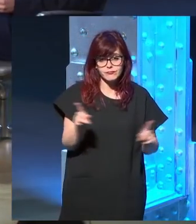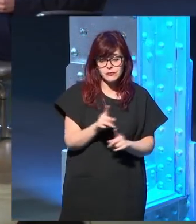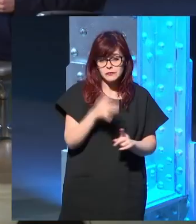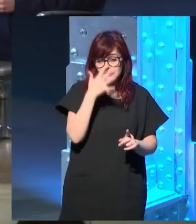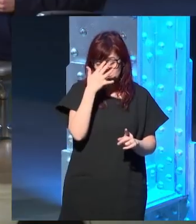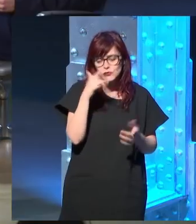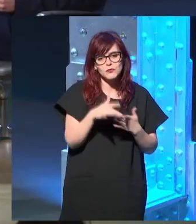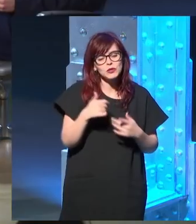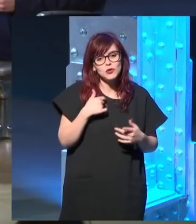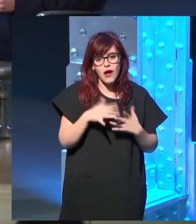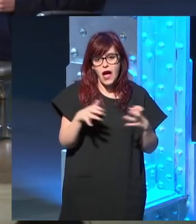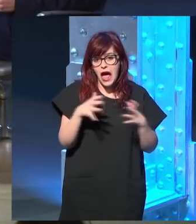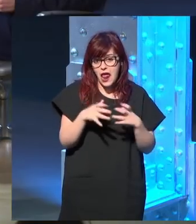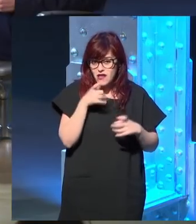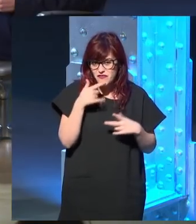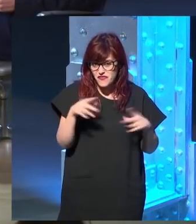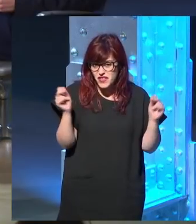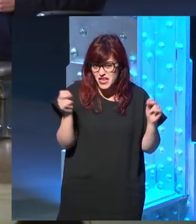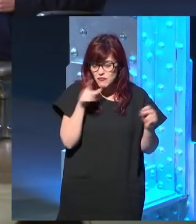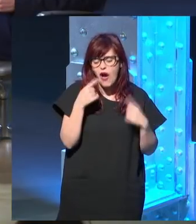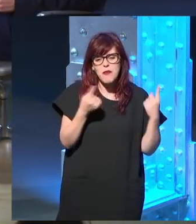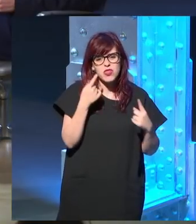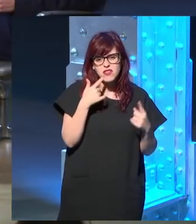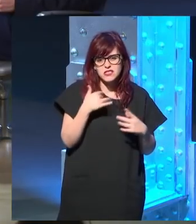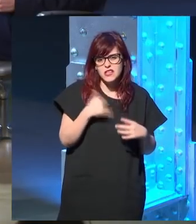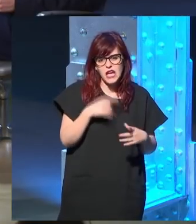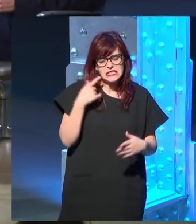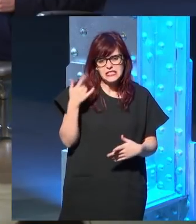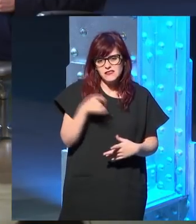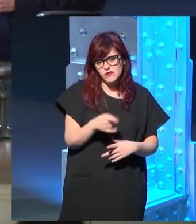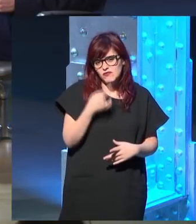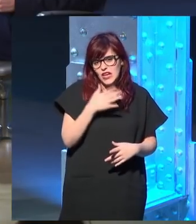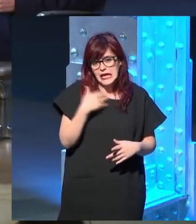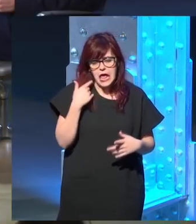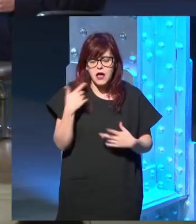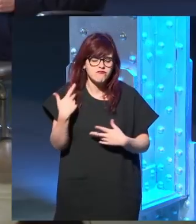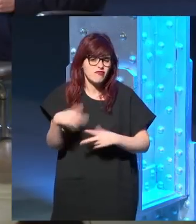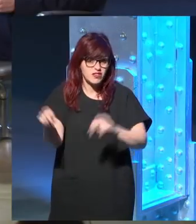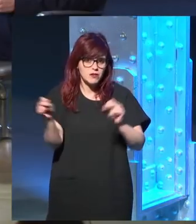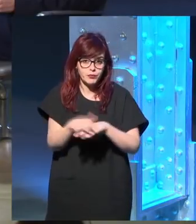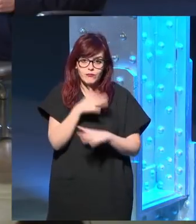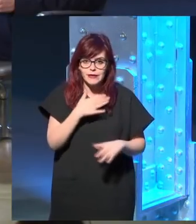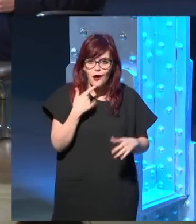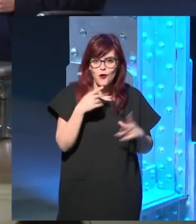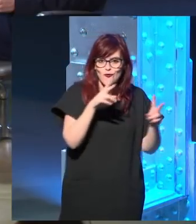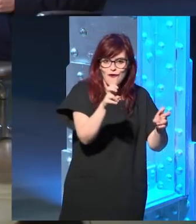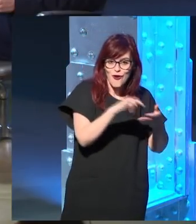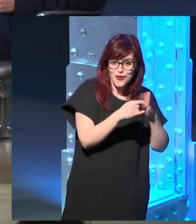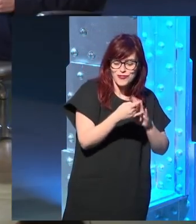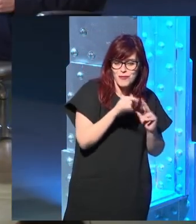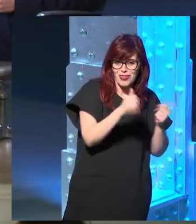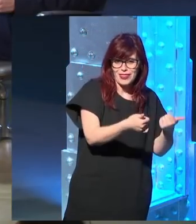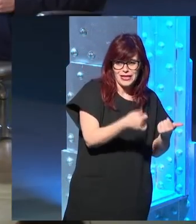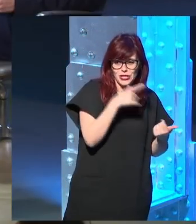me dan ganas de terminarlo a partir de cierto momento para empezar algo nuevo. Así que muchas